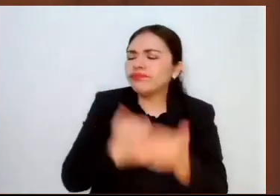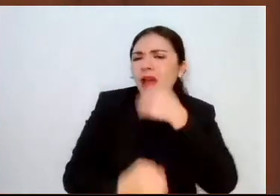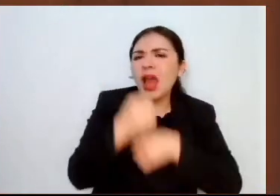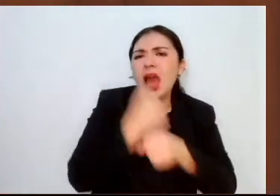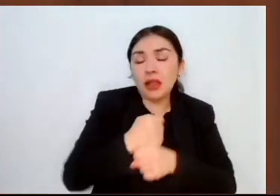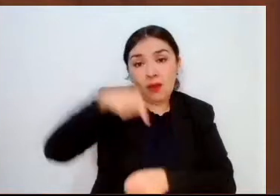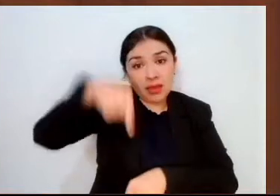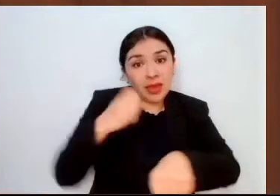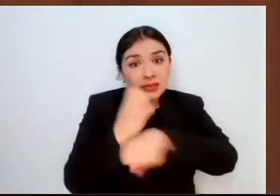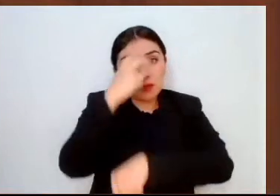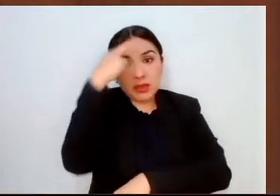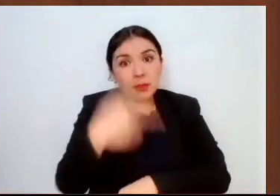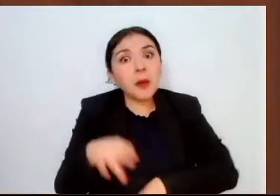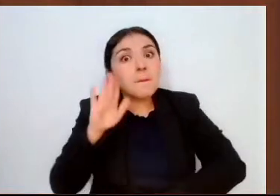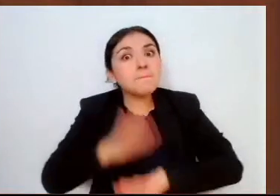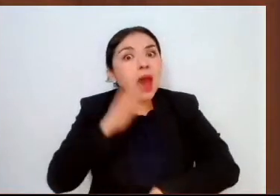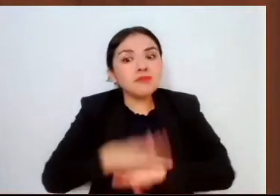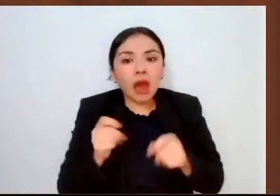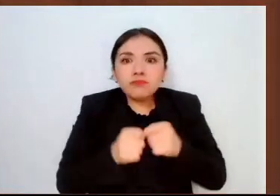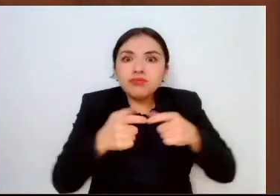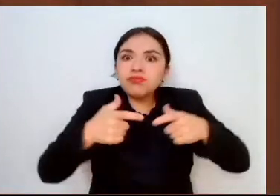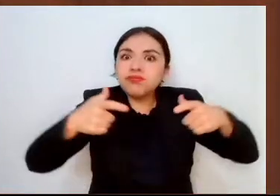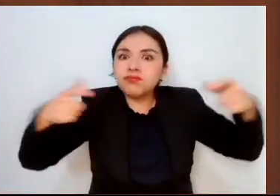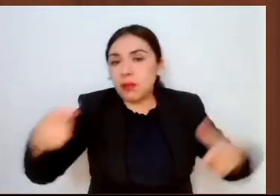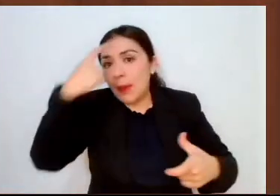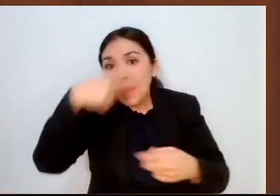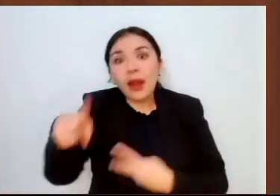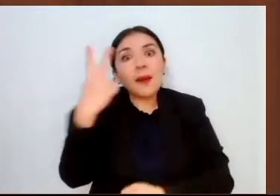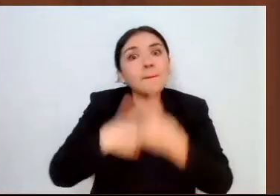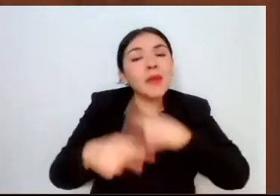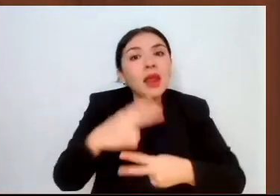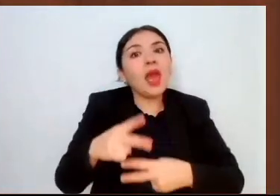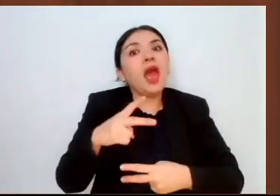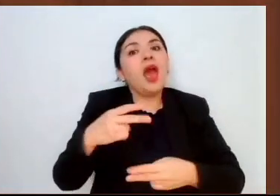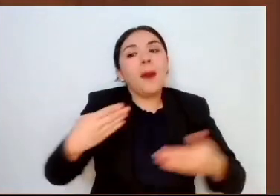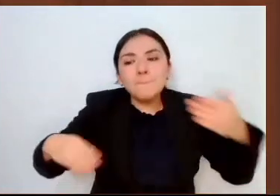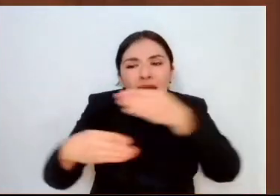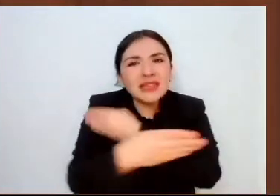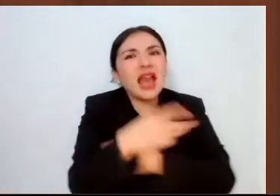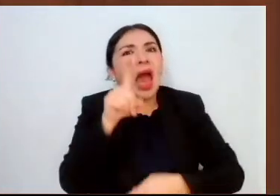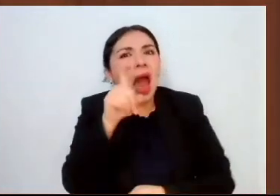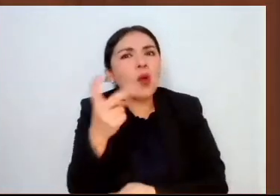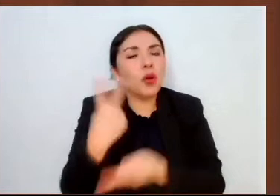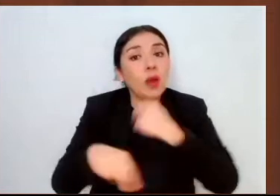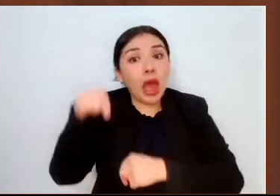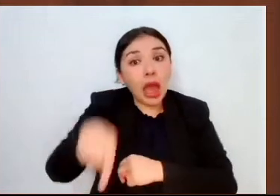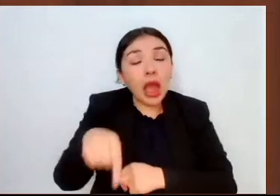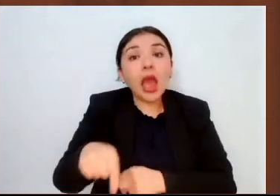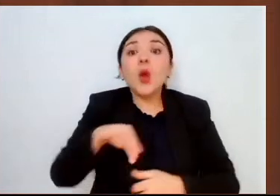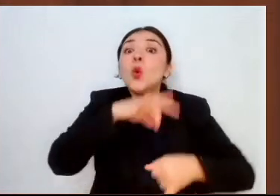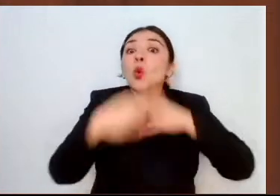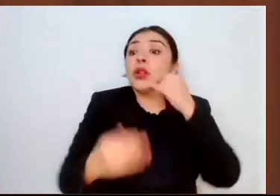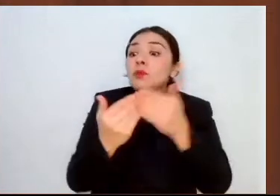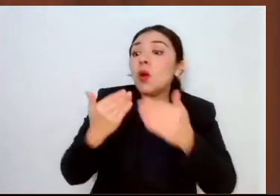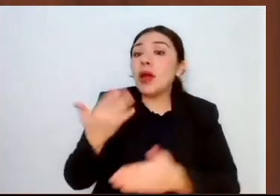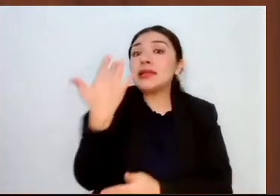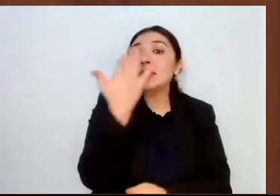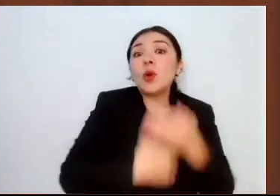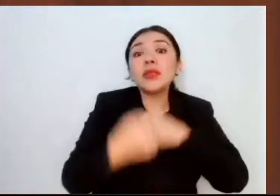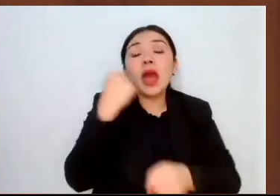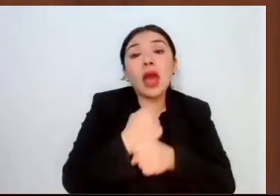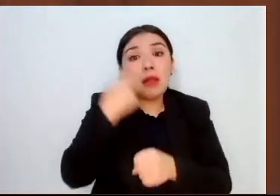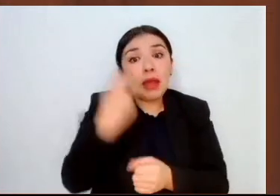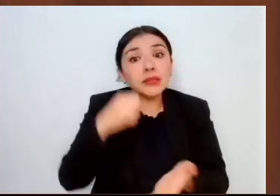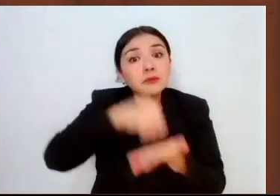mantenido un ritmo creciente en el volumen de producción acuícola. Durante el último lustro, la actividad registró